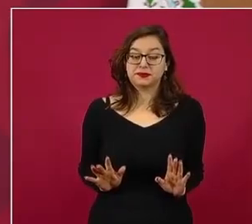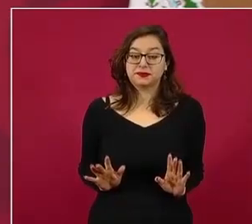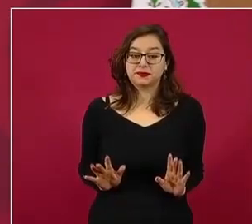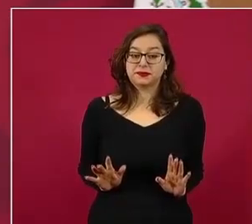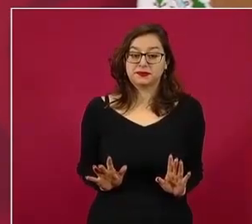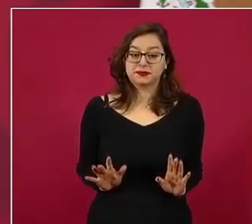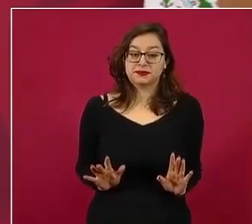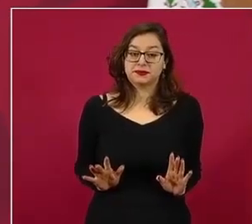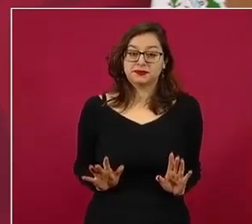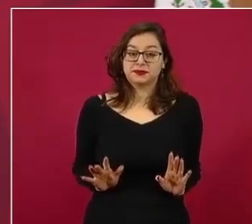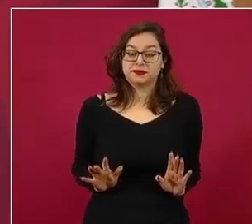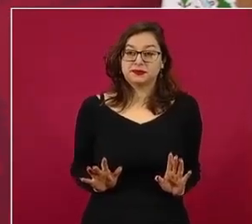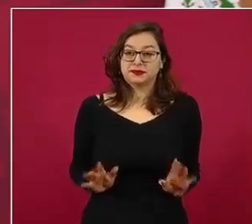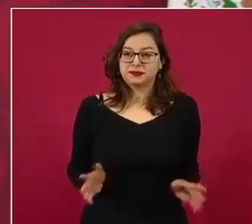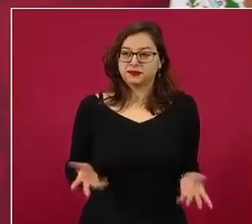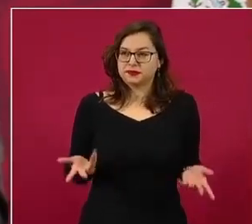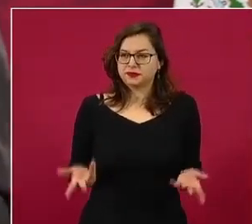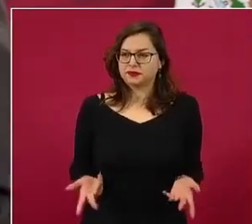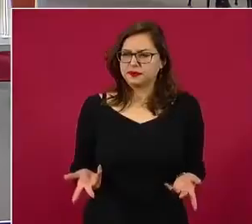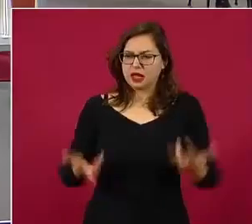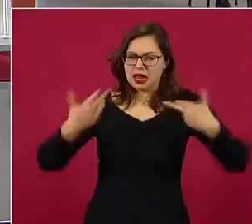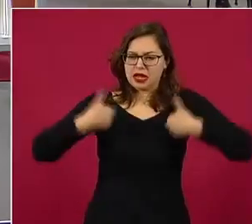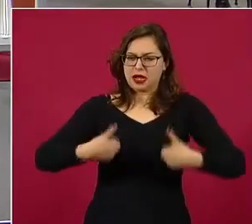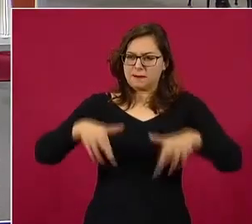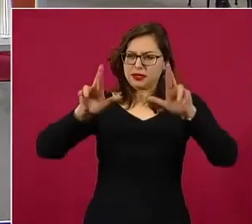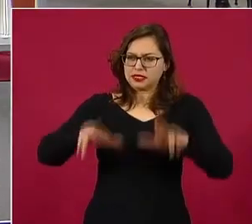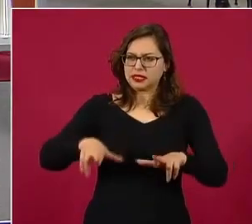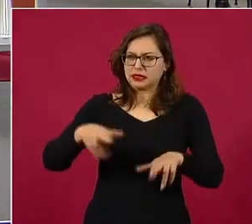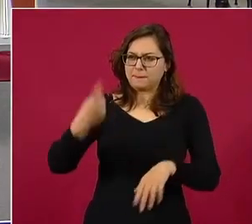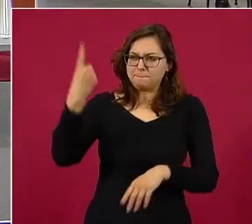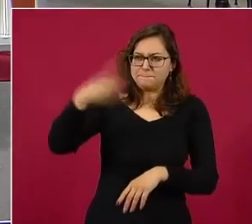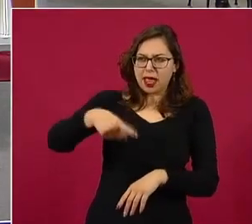¿Tú jefe son los ciudadanos